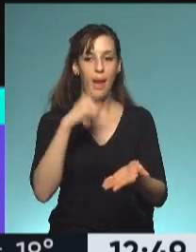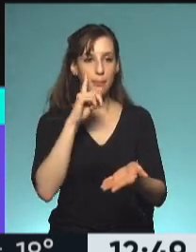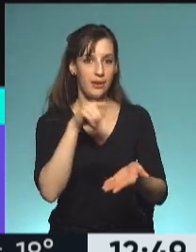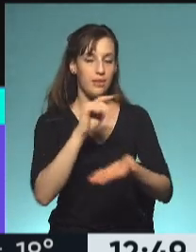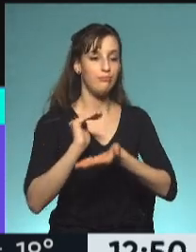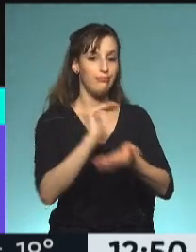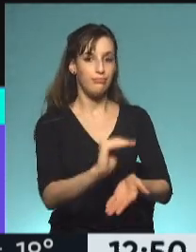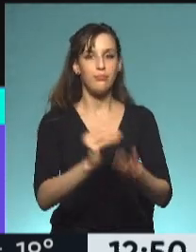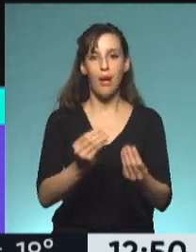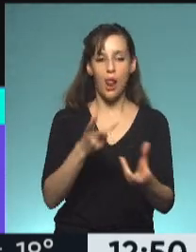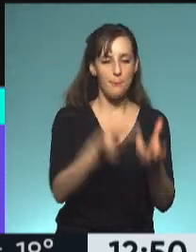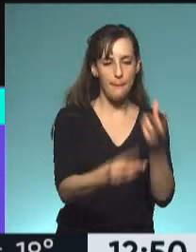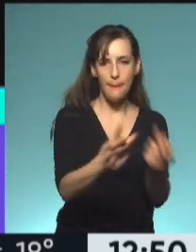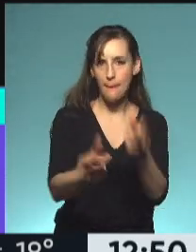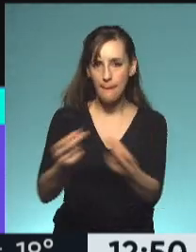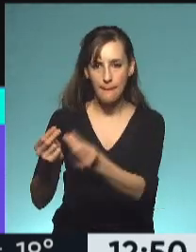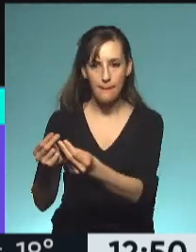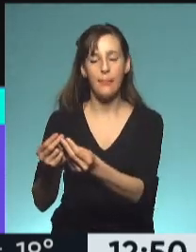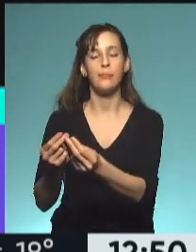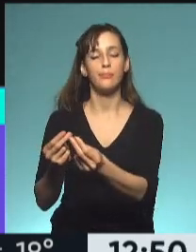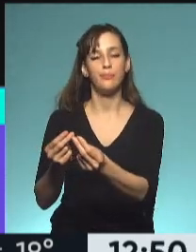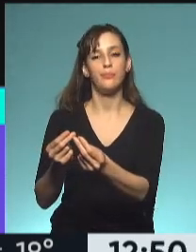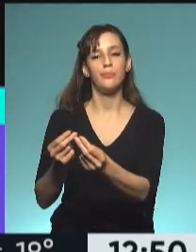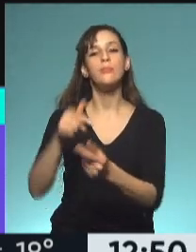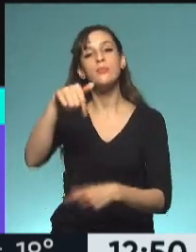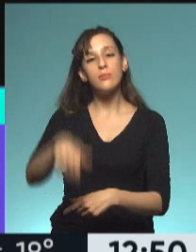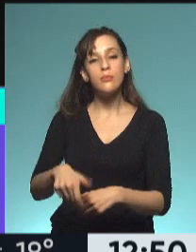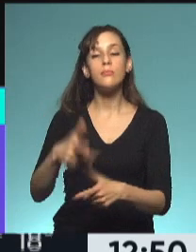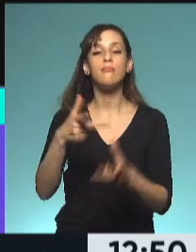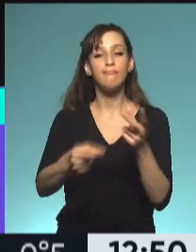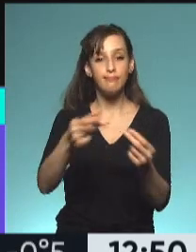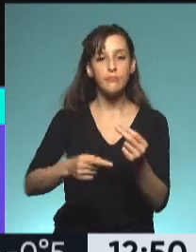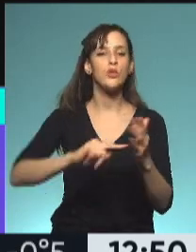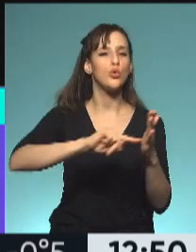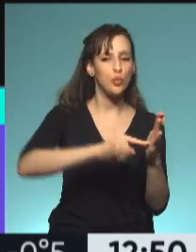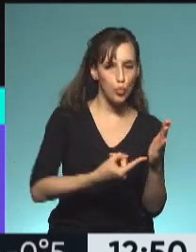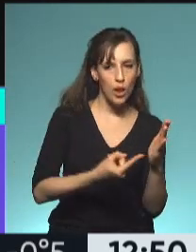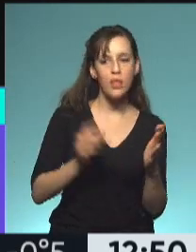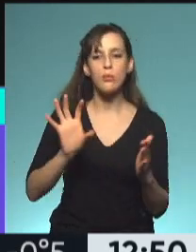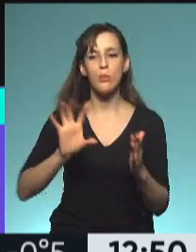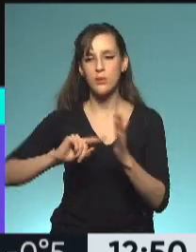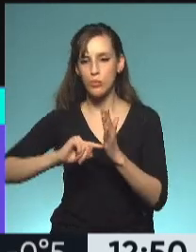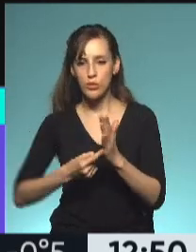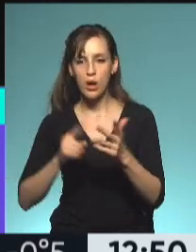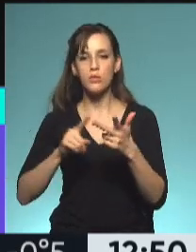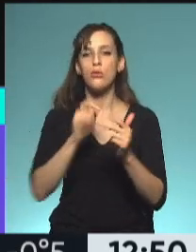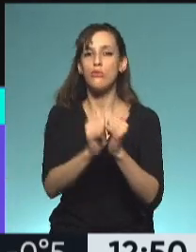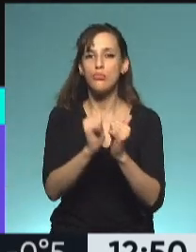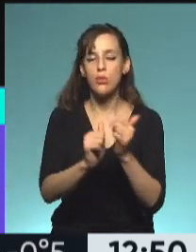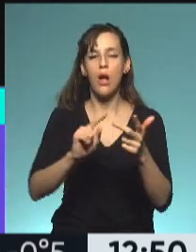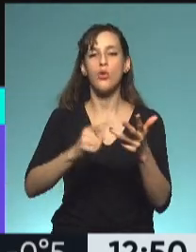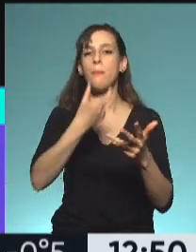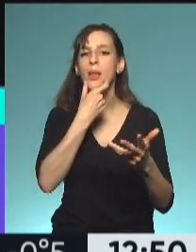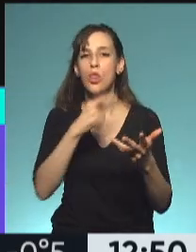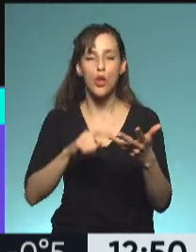vacunación en los centros urbanos, ¿sí? Estamos vacunando en la ciudad, en la provincia de Buenos Aires, en Rosario, en